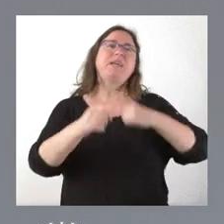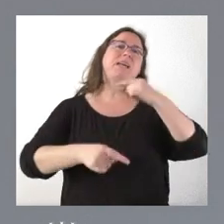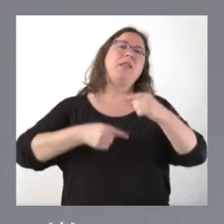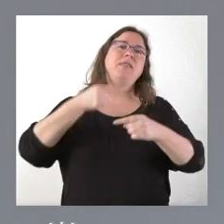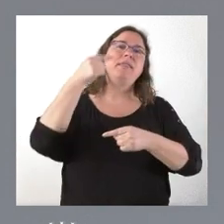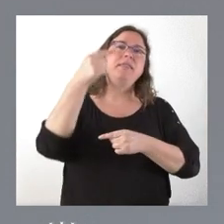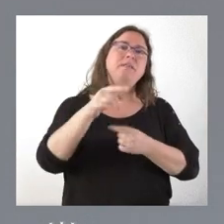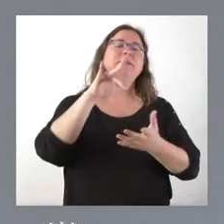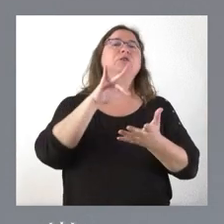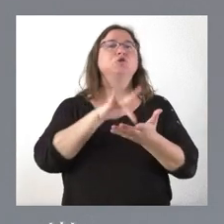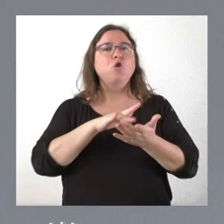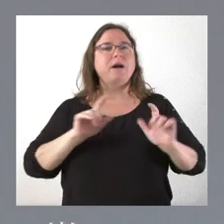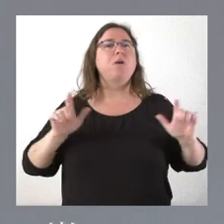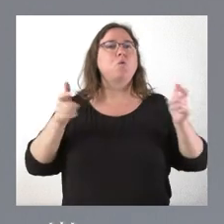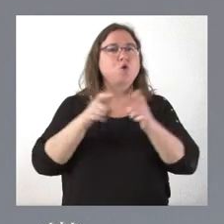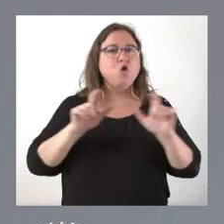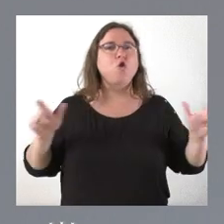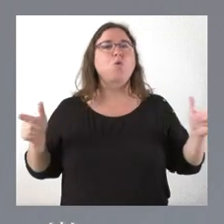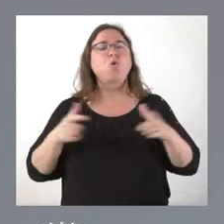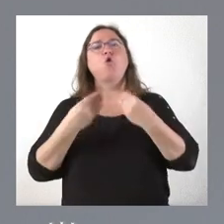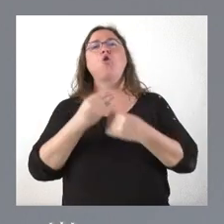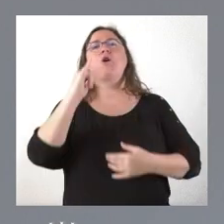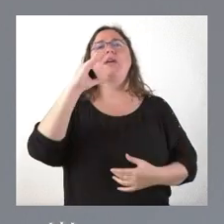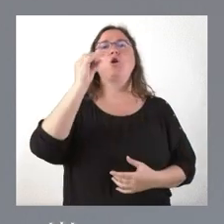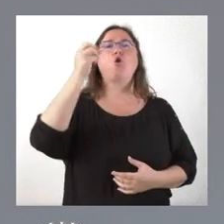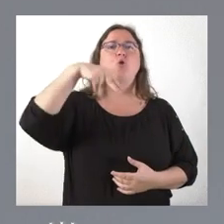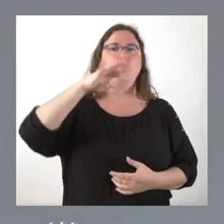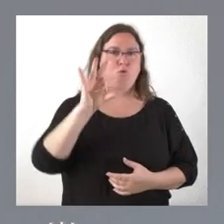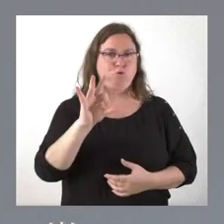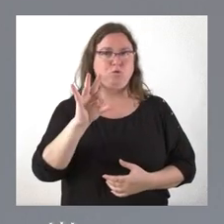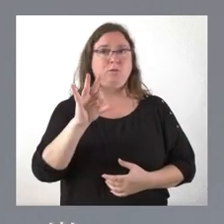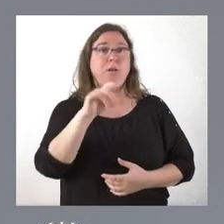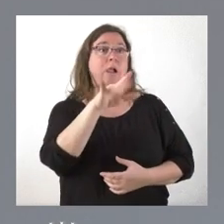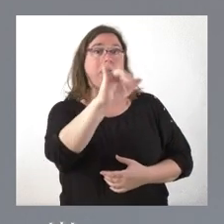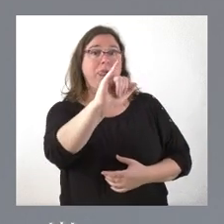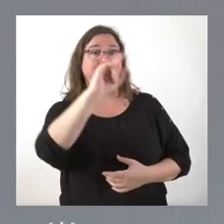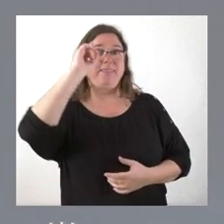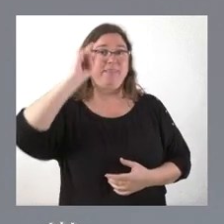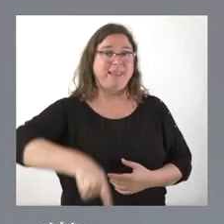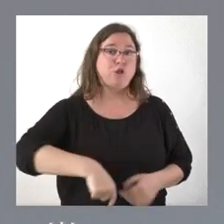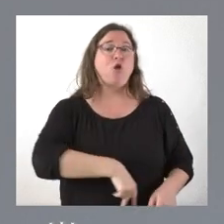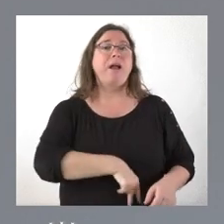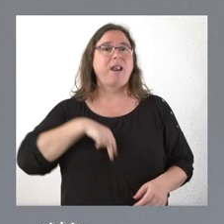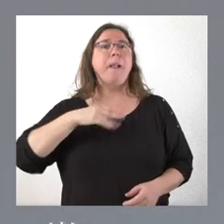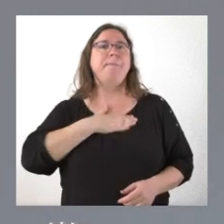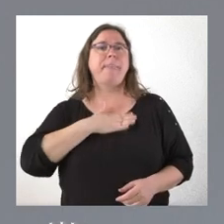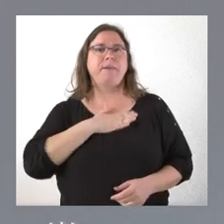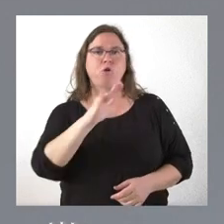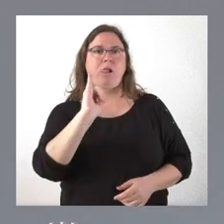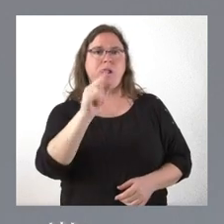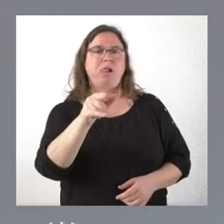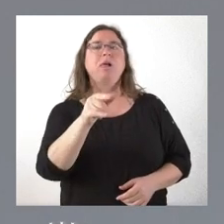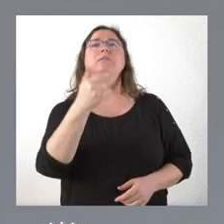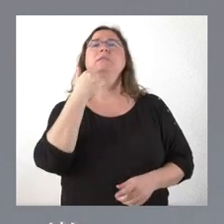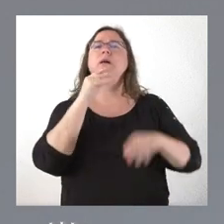distintas reuniones con ICOMOS. Que sí le quiero decir, está aquí el director general de Patrimonio, que se han